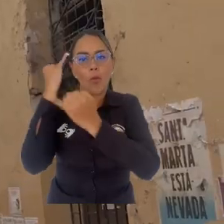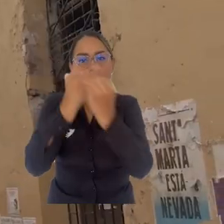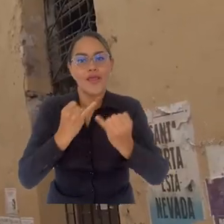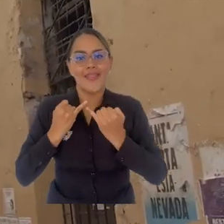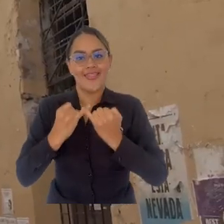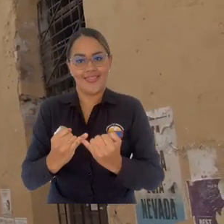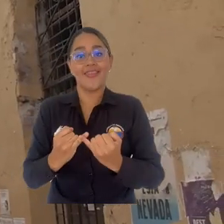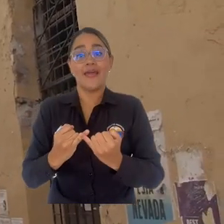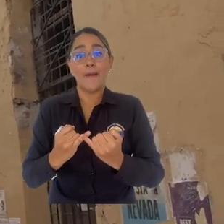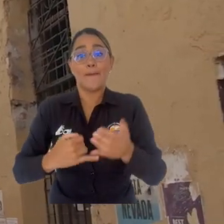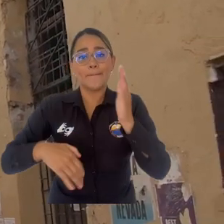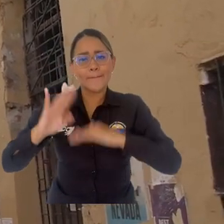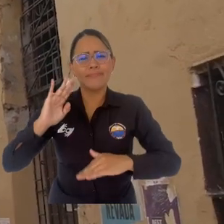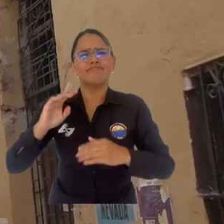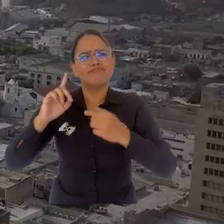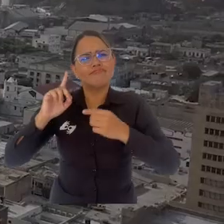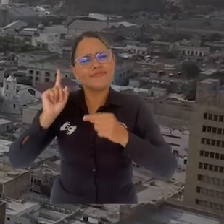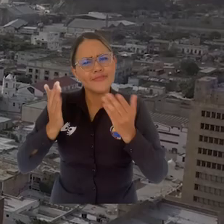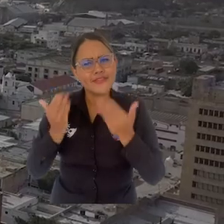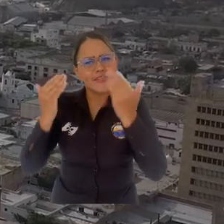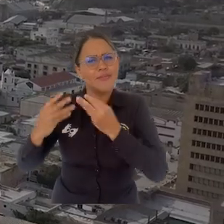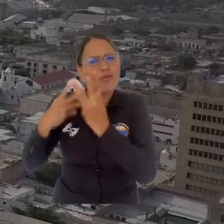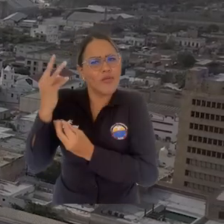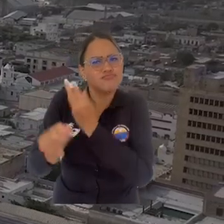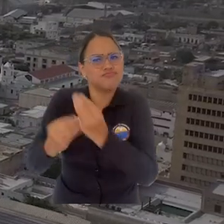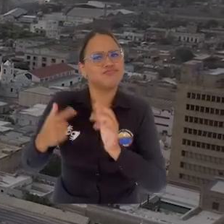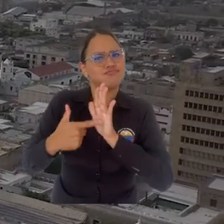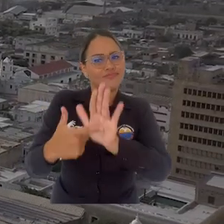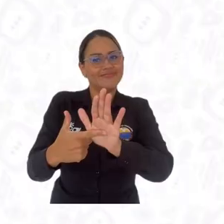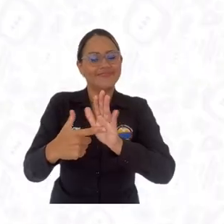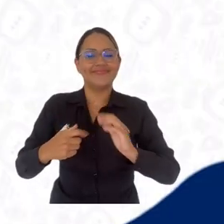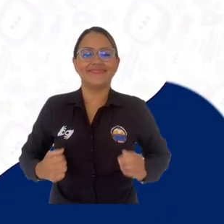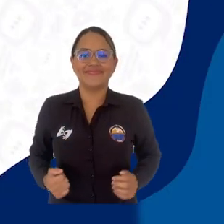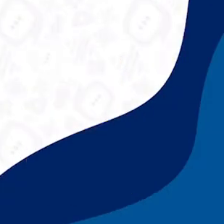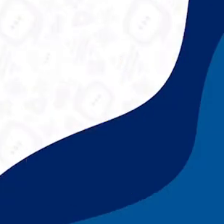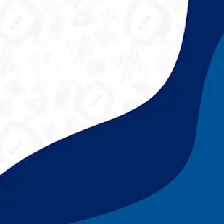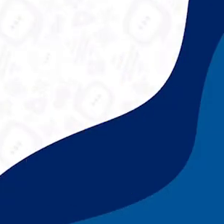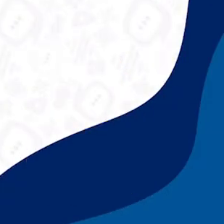preservación de la identidad. Es también un legado para las generaciones futuras.